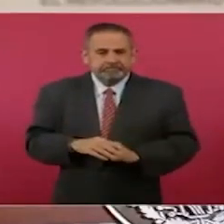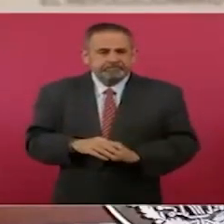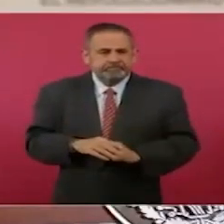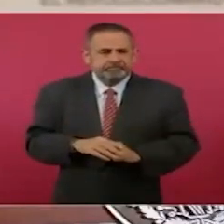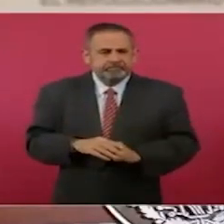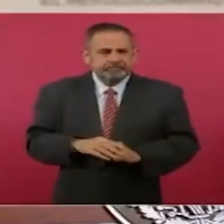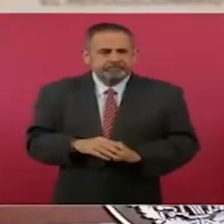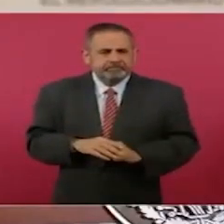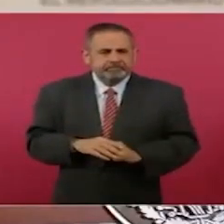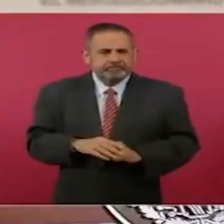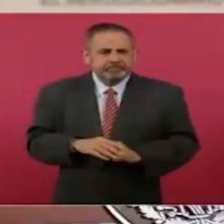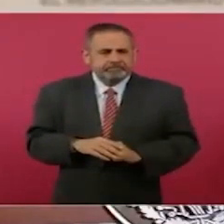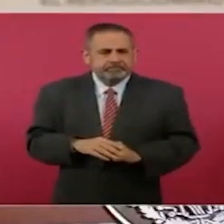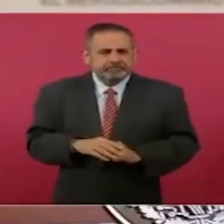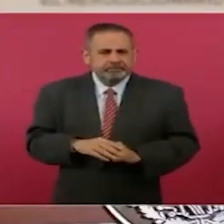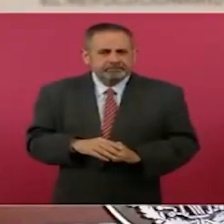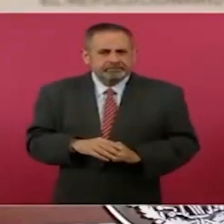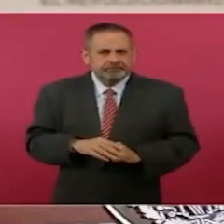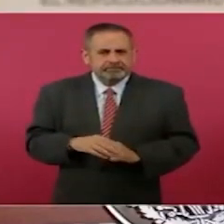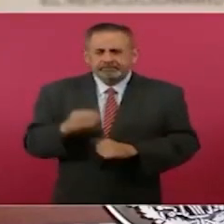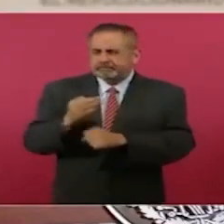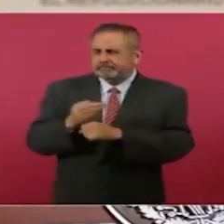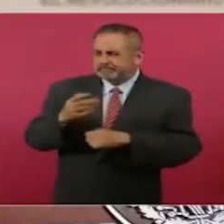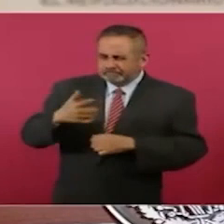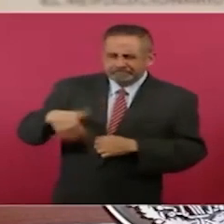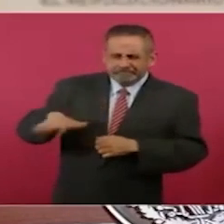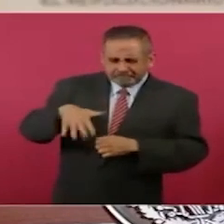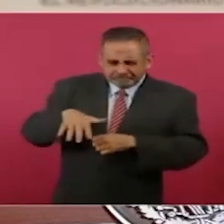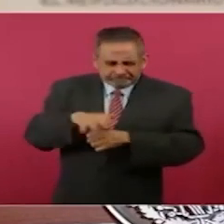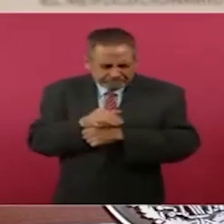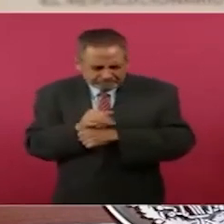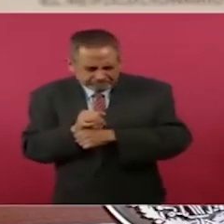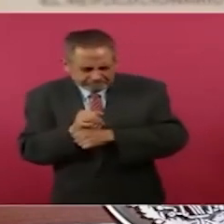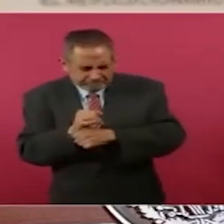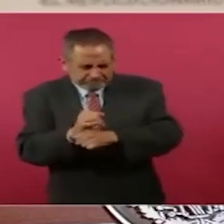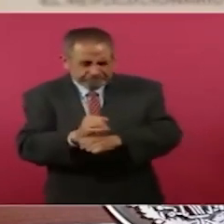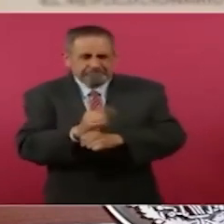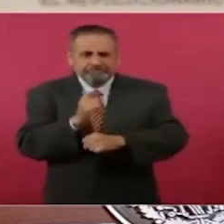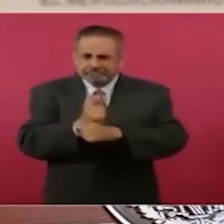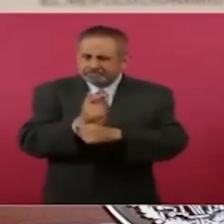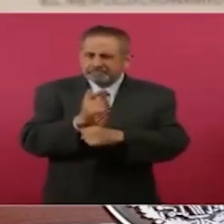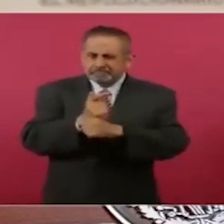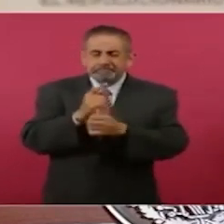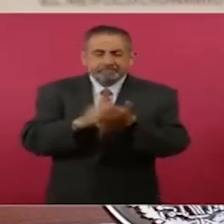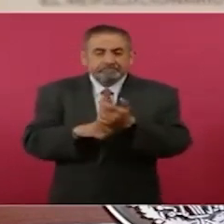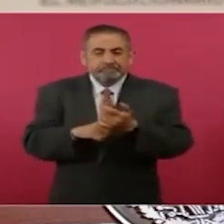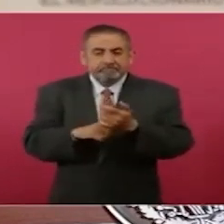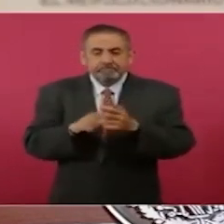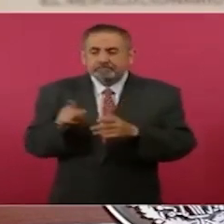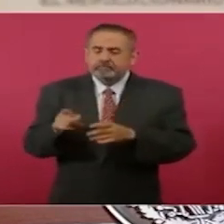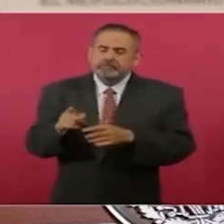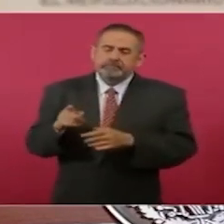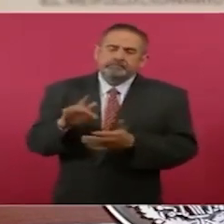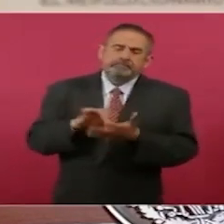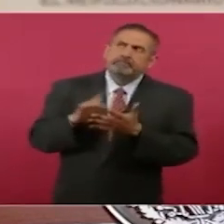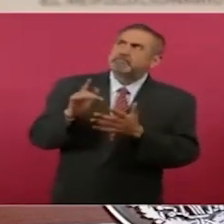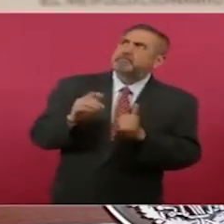haciendo la investigación, afortunadamente salió ileso,